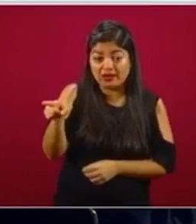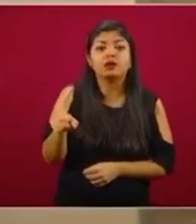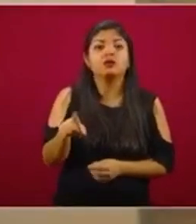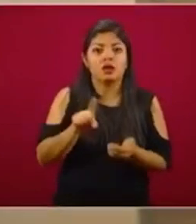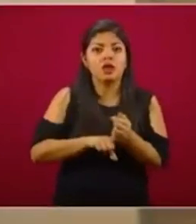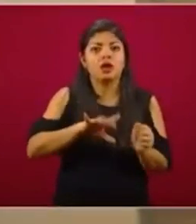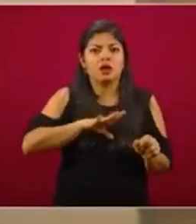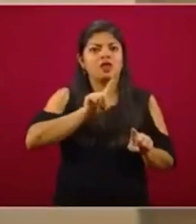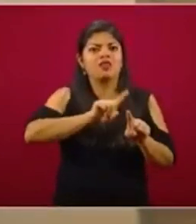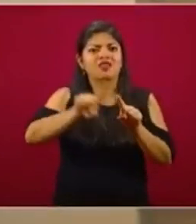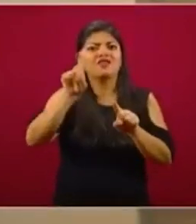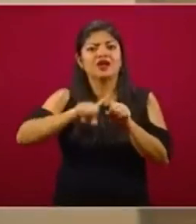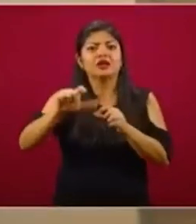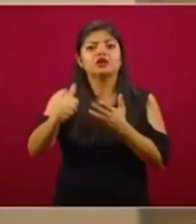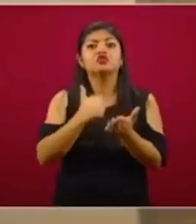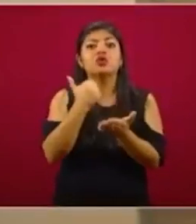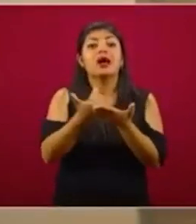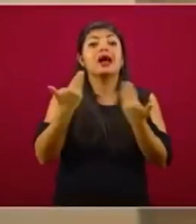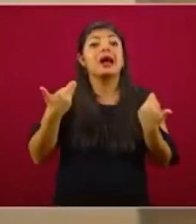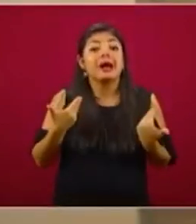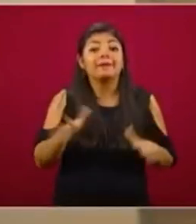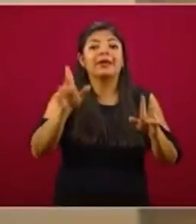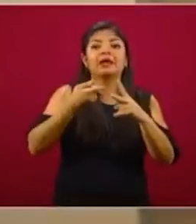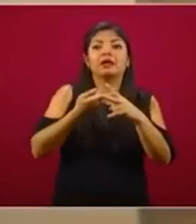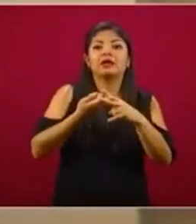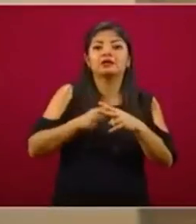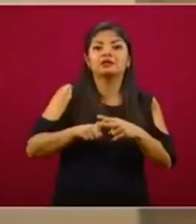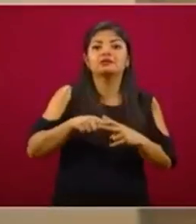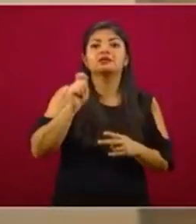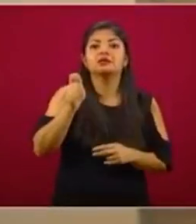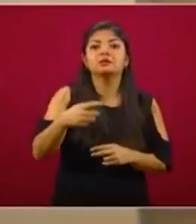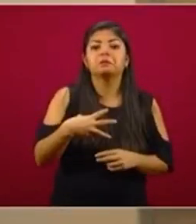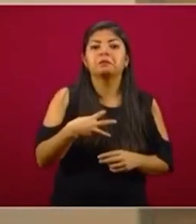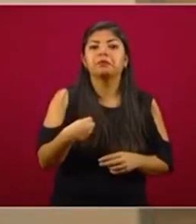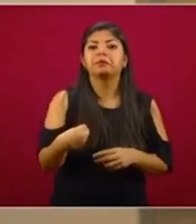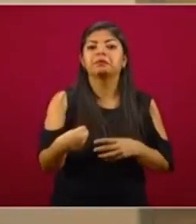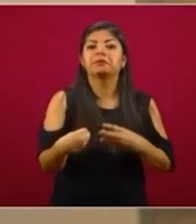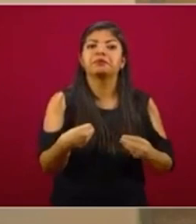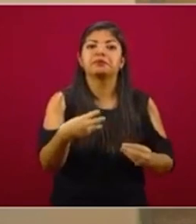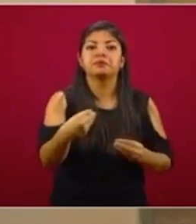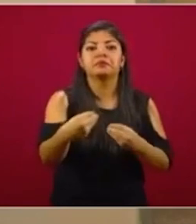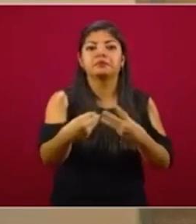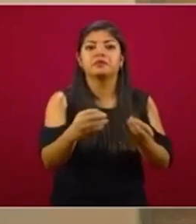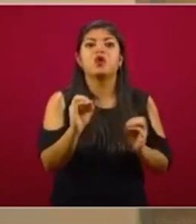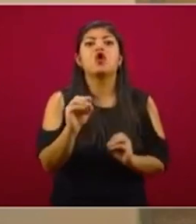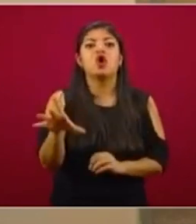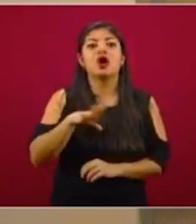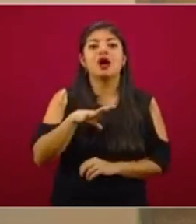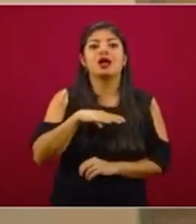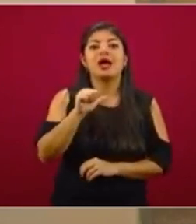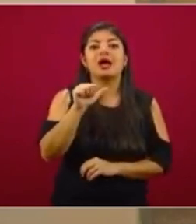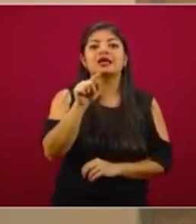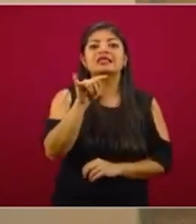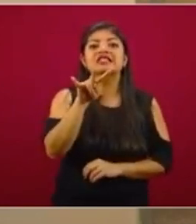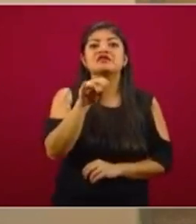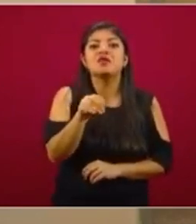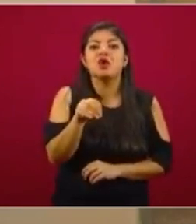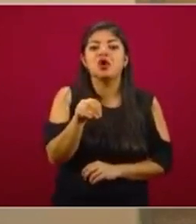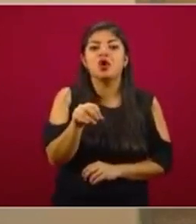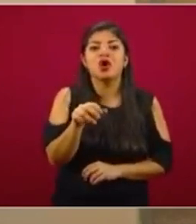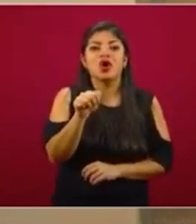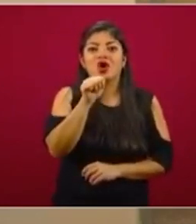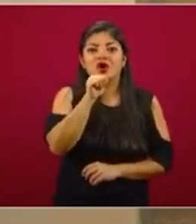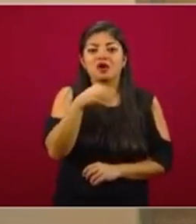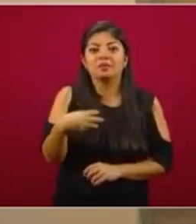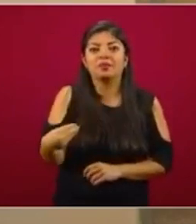varias ciudades que apenas están empezando su periodo de transmisión o se encuentran en activa dispersión de